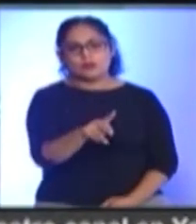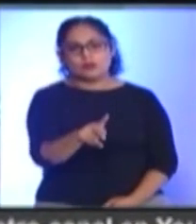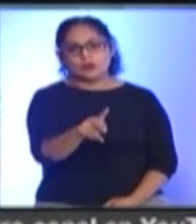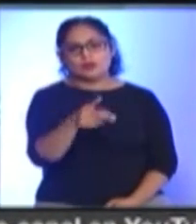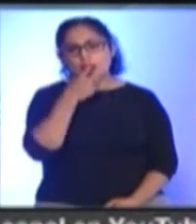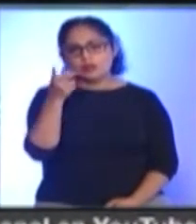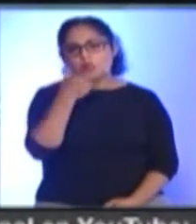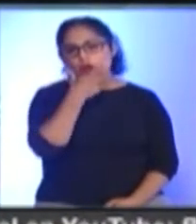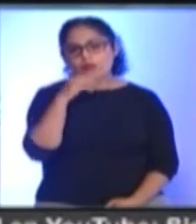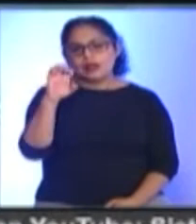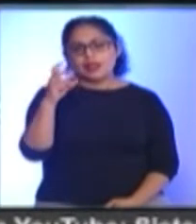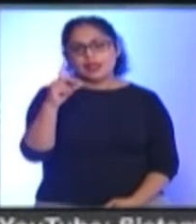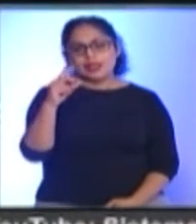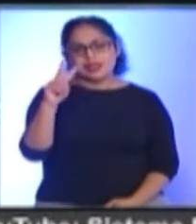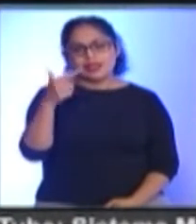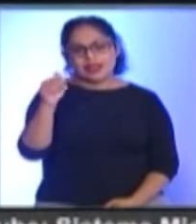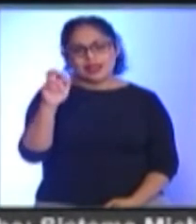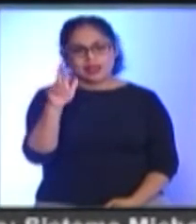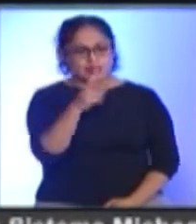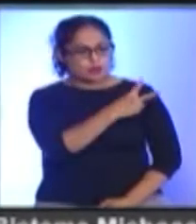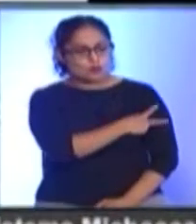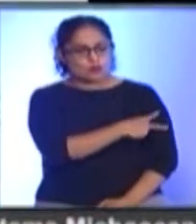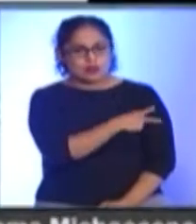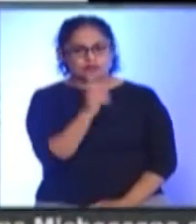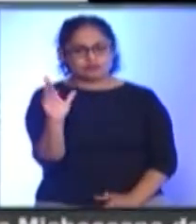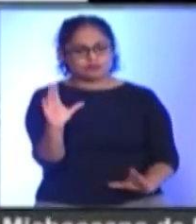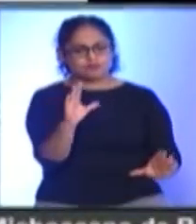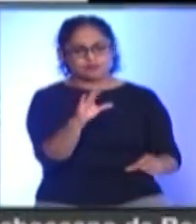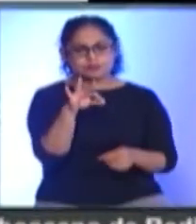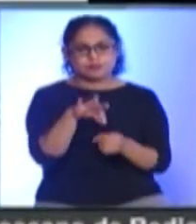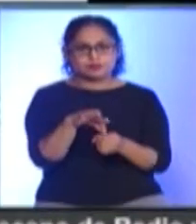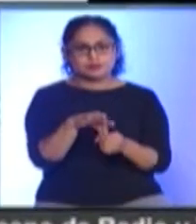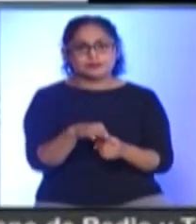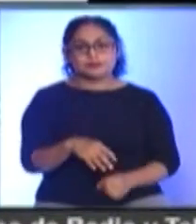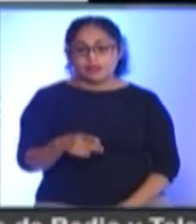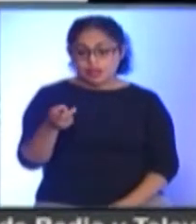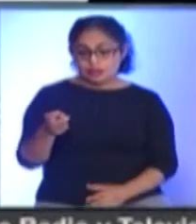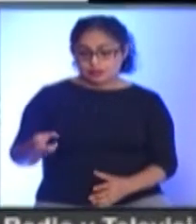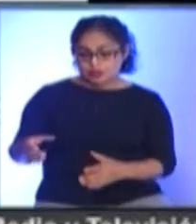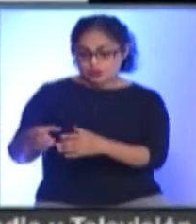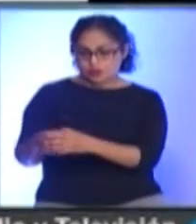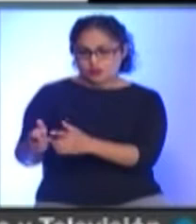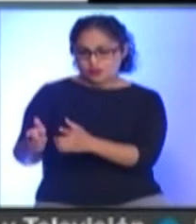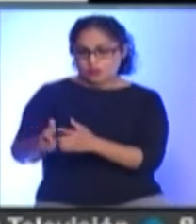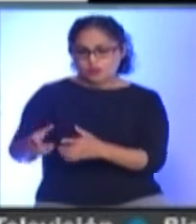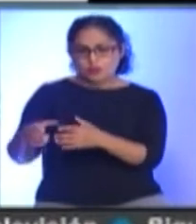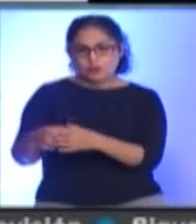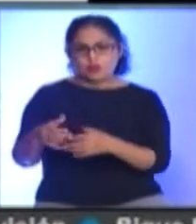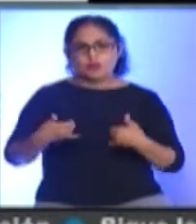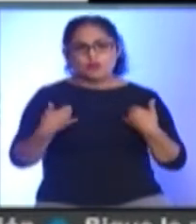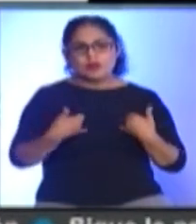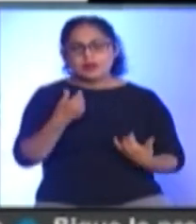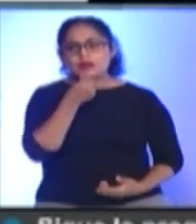Edgar Omar Pérez Vocal De capacitación Electoral La población Que esta población Infantil Y juvenil Ejerza su derecho A